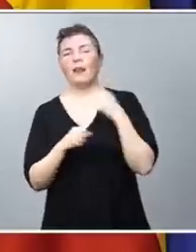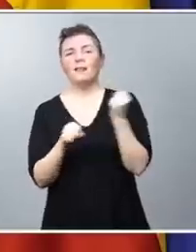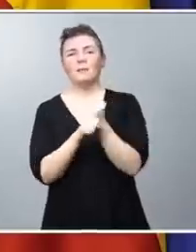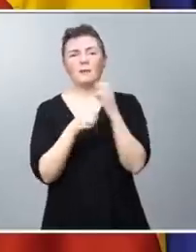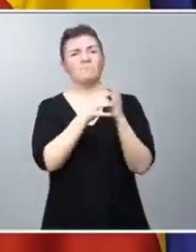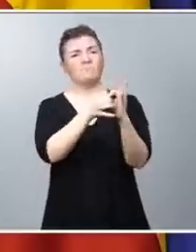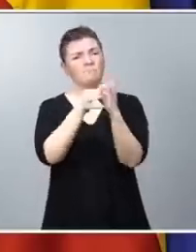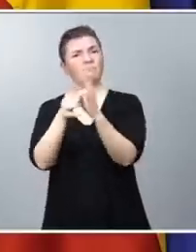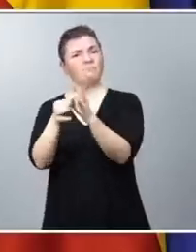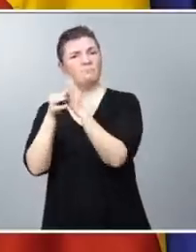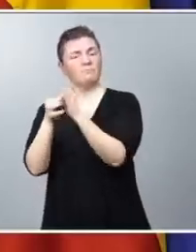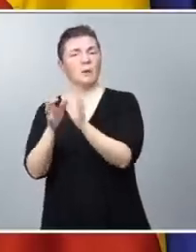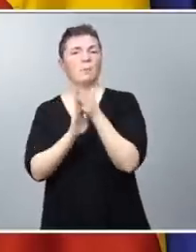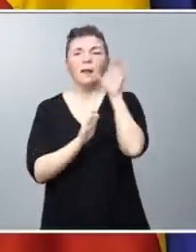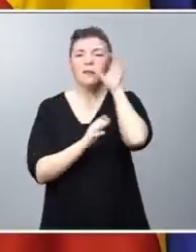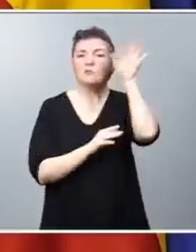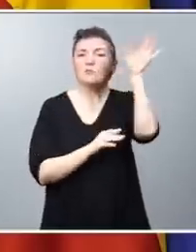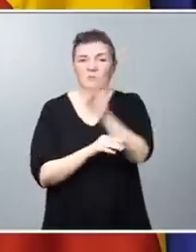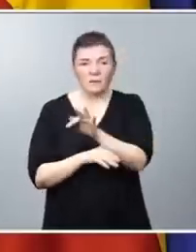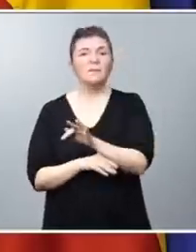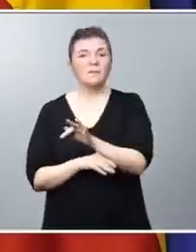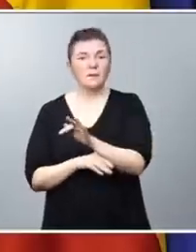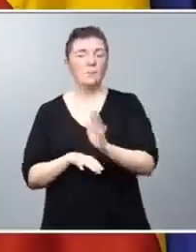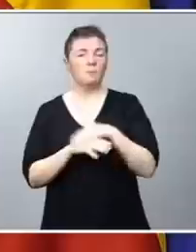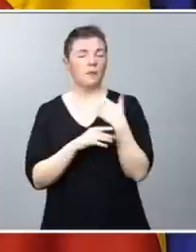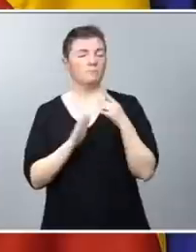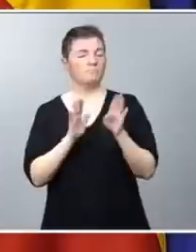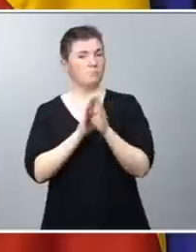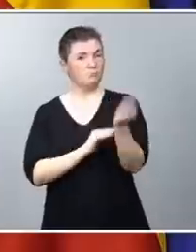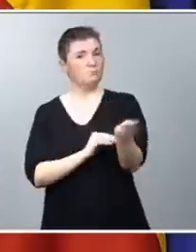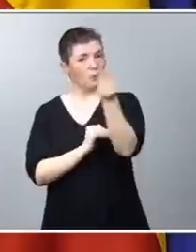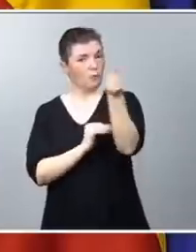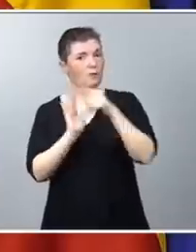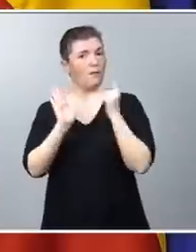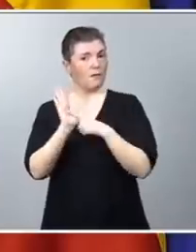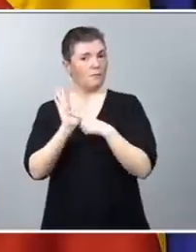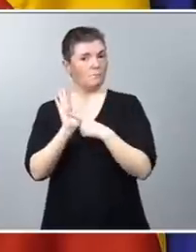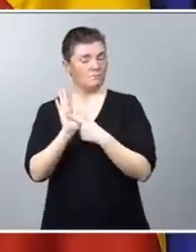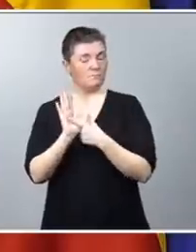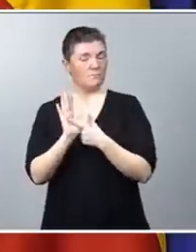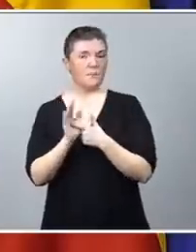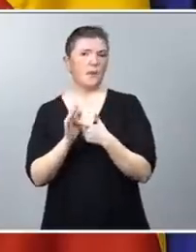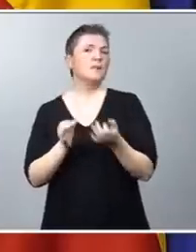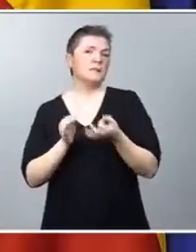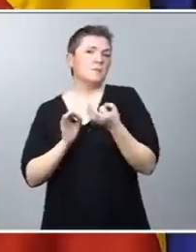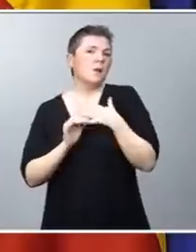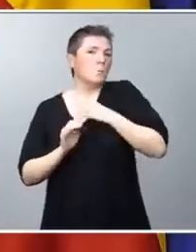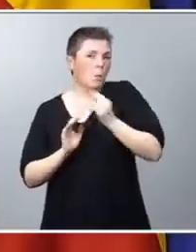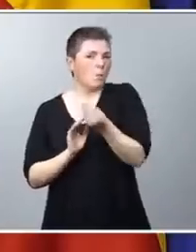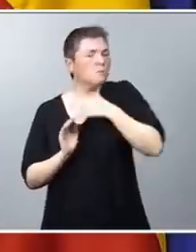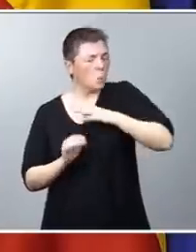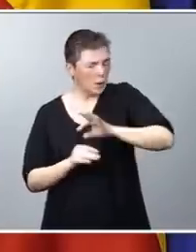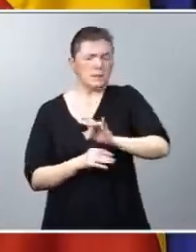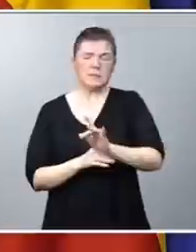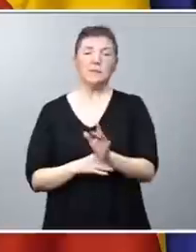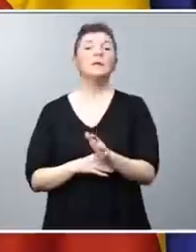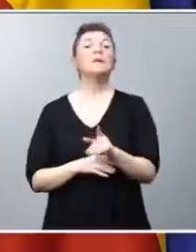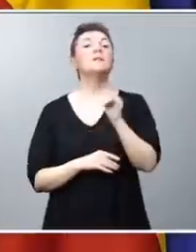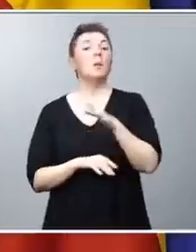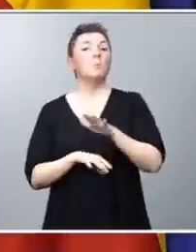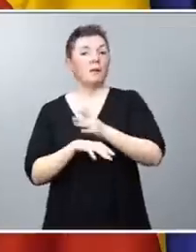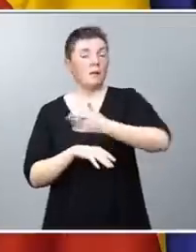para escuchar, para seguir mejorando la ley, que siempre es posible, y sobre todo para que podamos